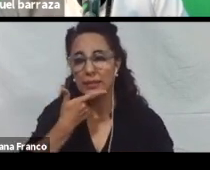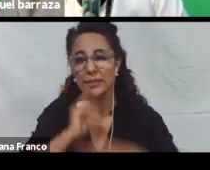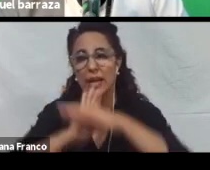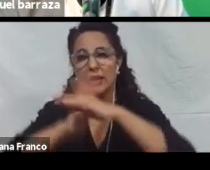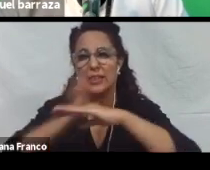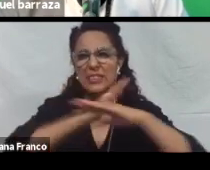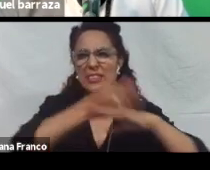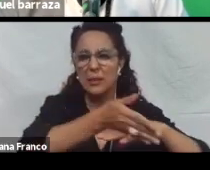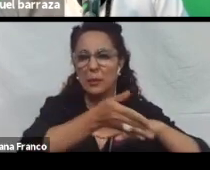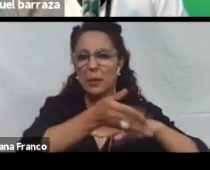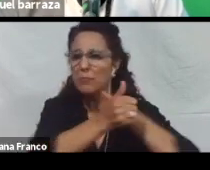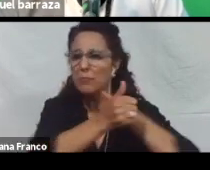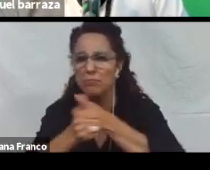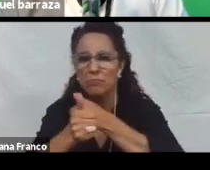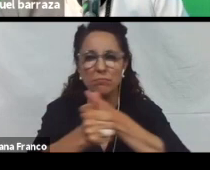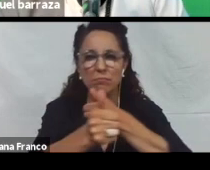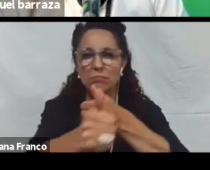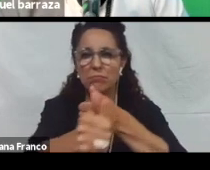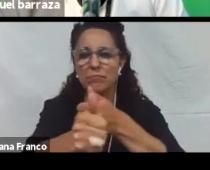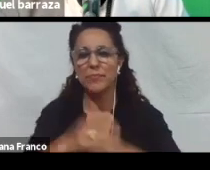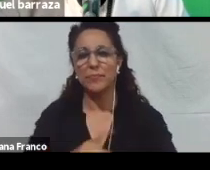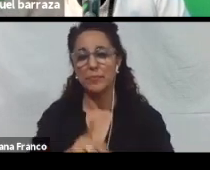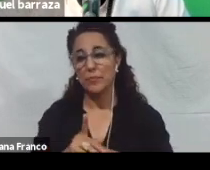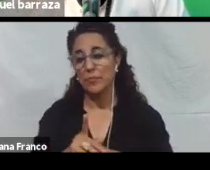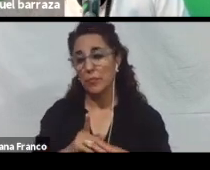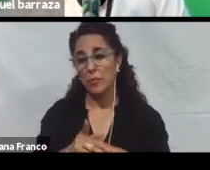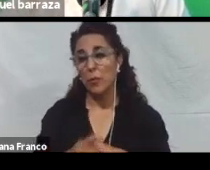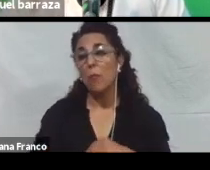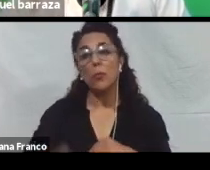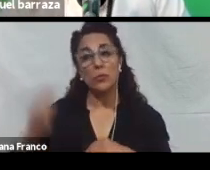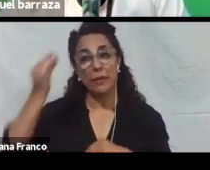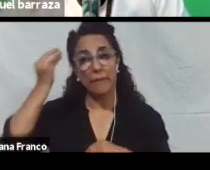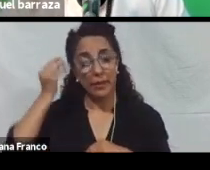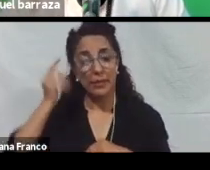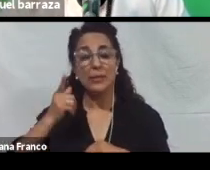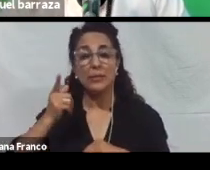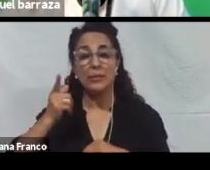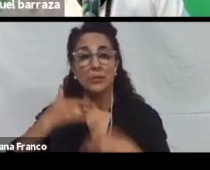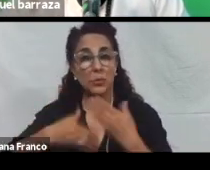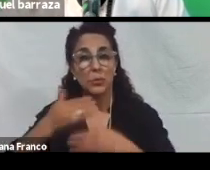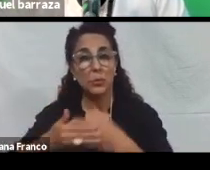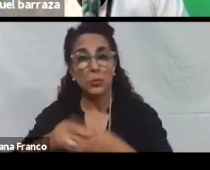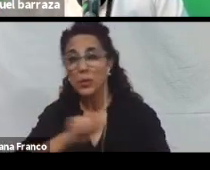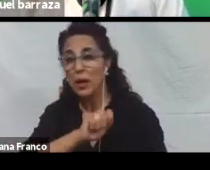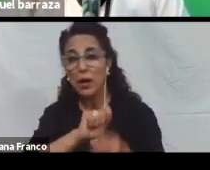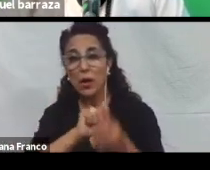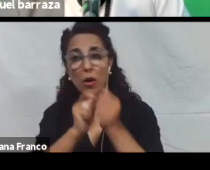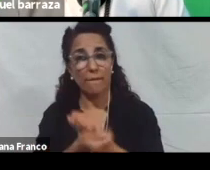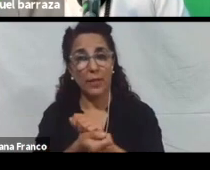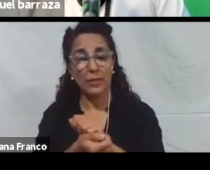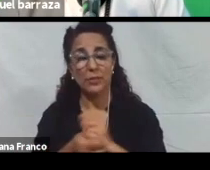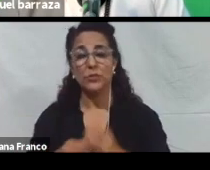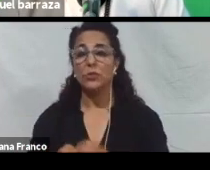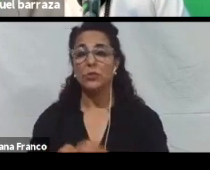recorrerlas. Pero en muchos casos. A veces se utilizan conversiones. Por ejemplo. Si subimos el material.